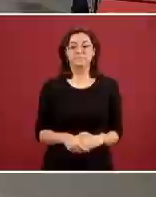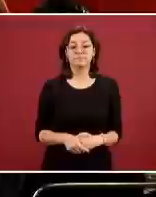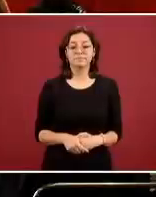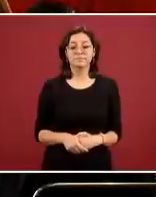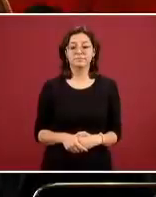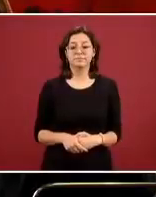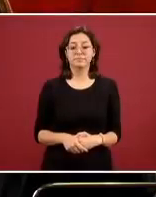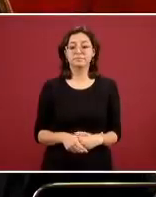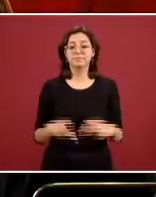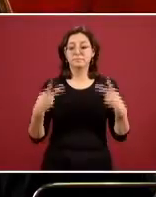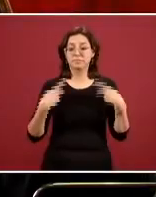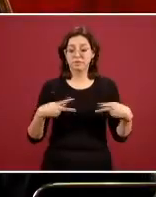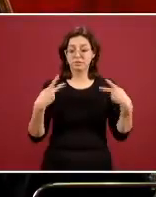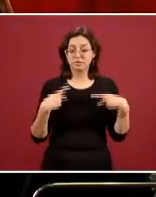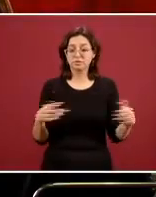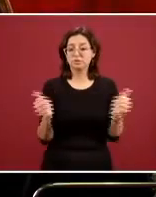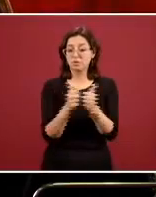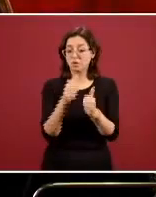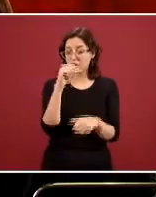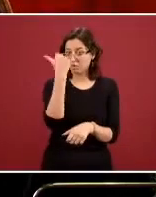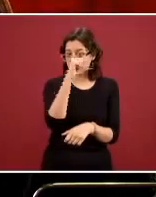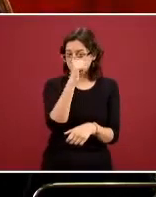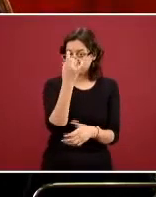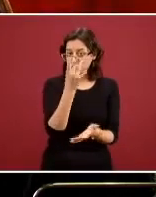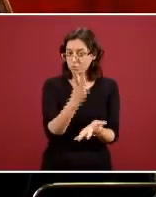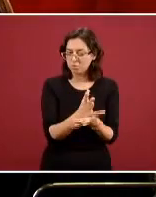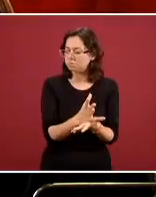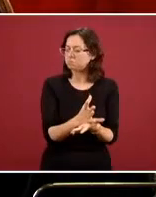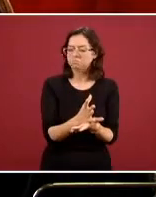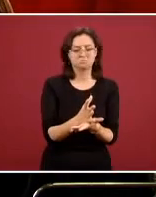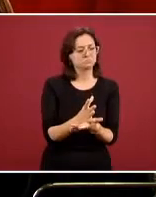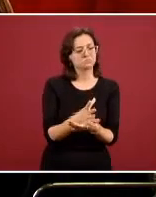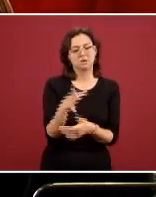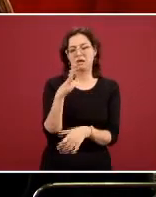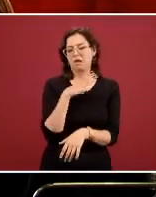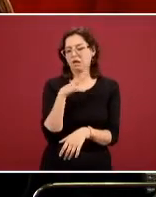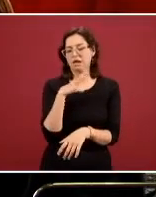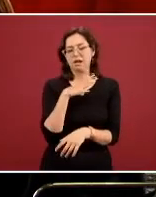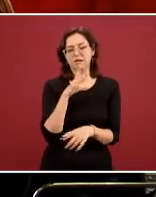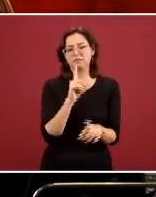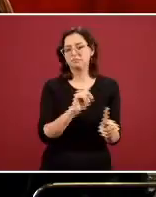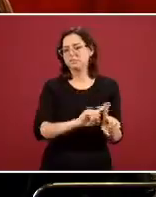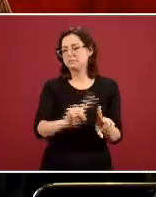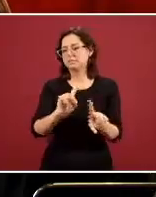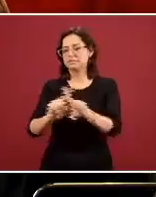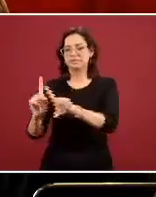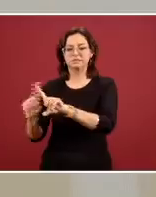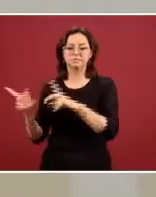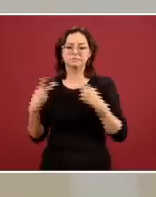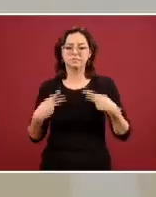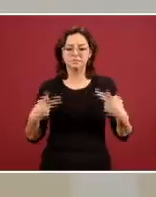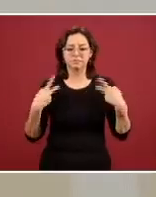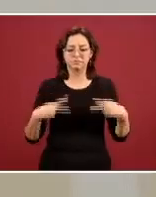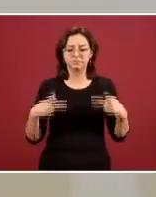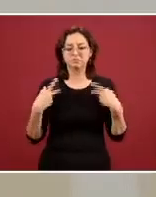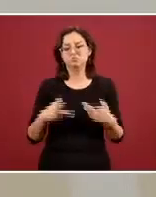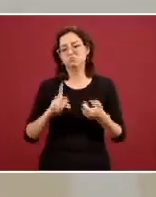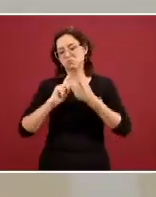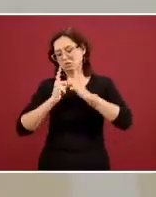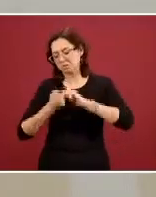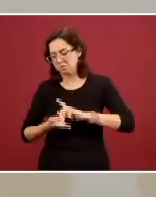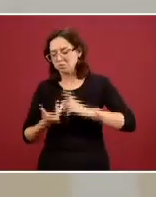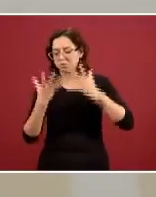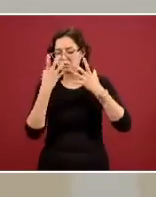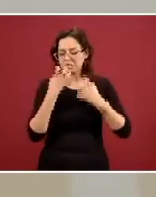las personas que tienen autismo sino pues ya tenemos todo una usuarios ya tenemos pacientes deprimidos ya